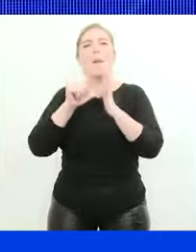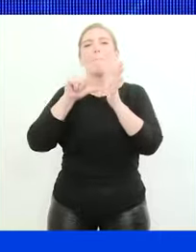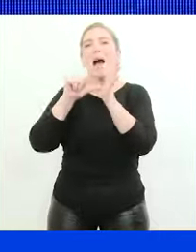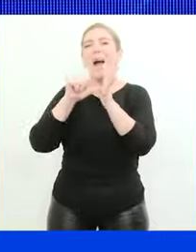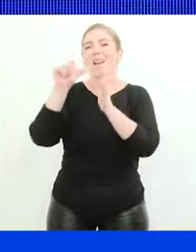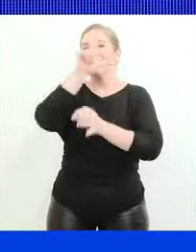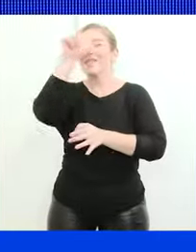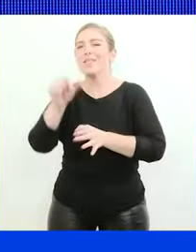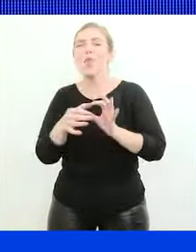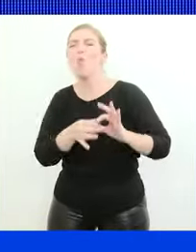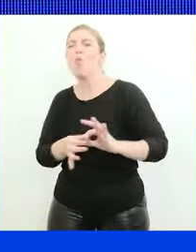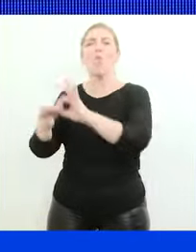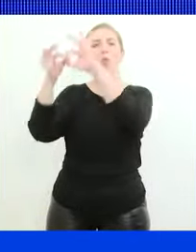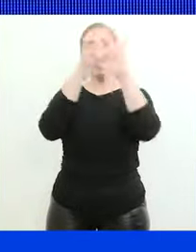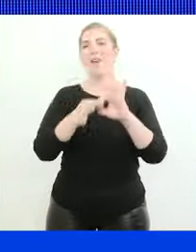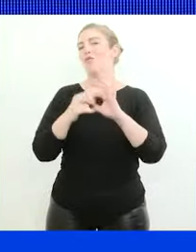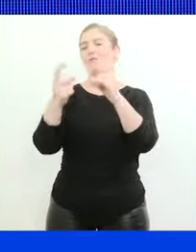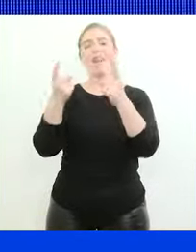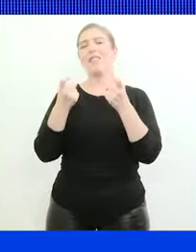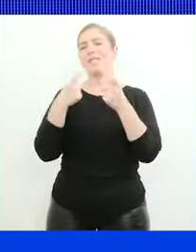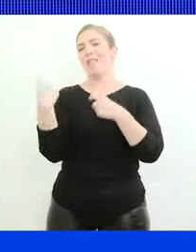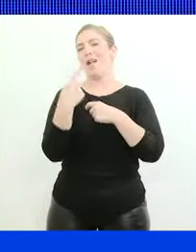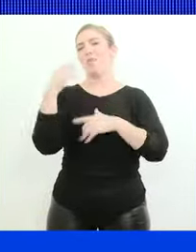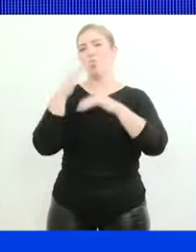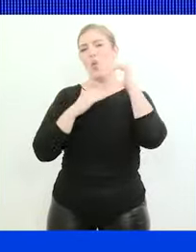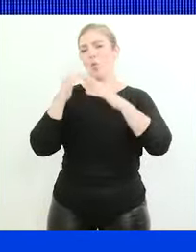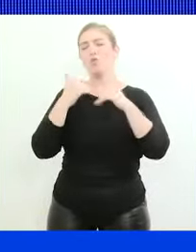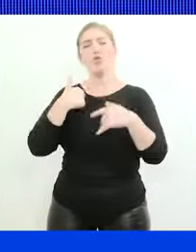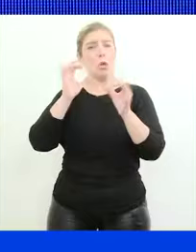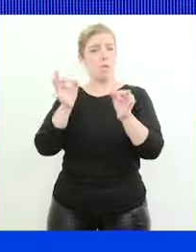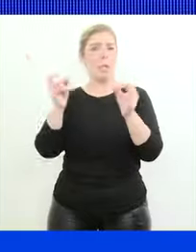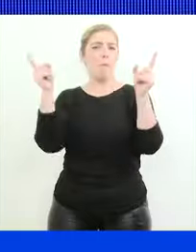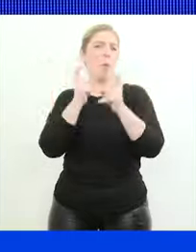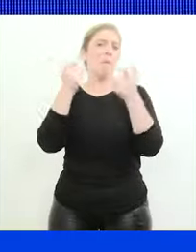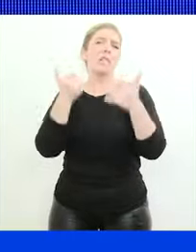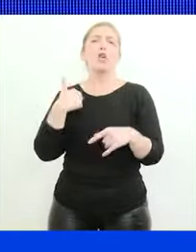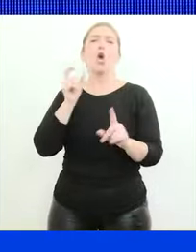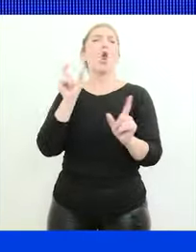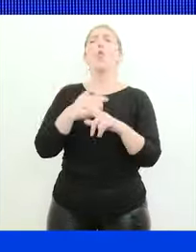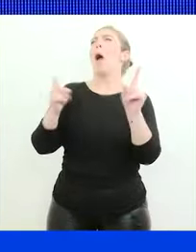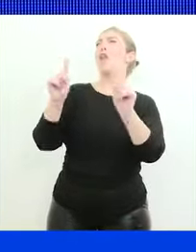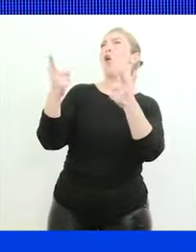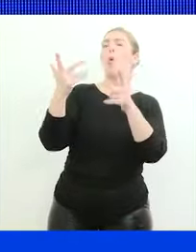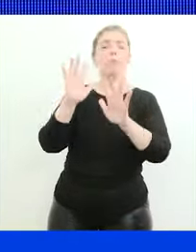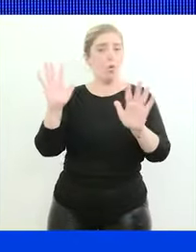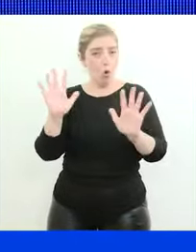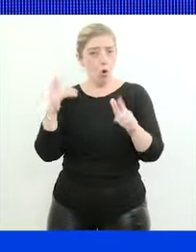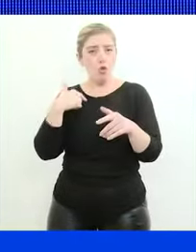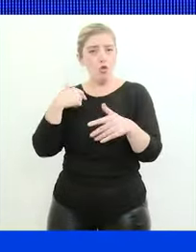necesitamos construir sé que tenemos problemas no solamente no los niego sino que trato de enfrentarlos todos los días